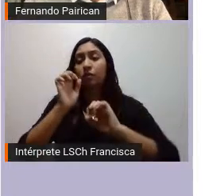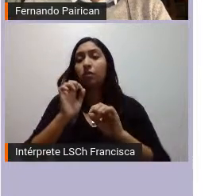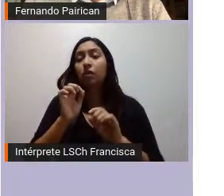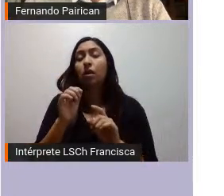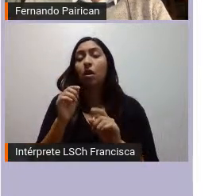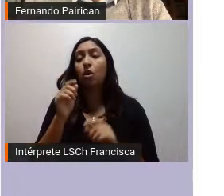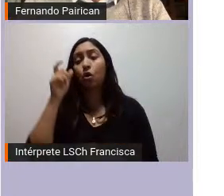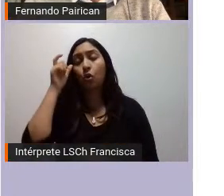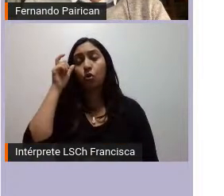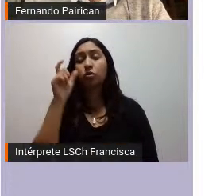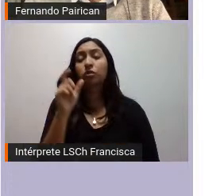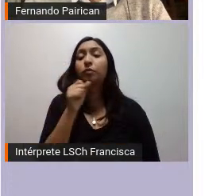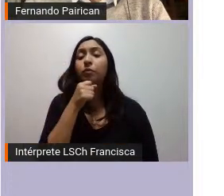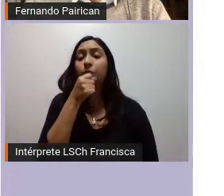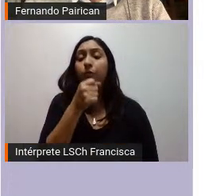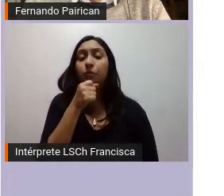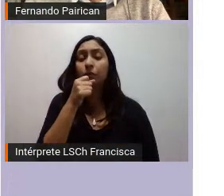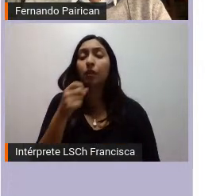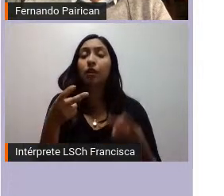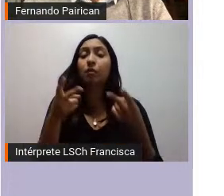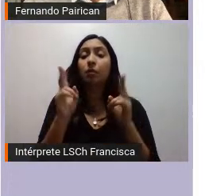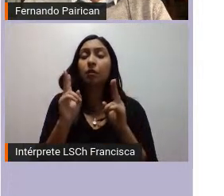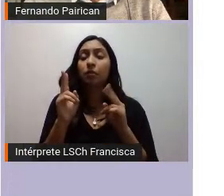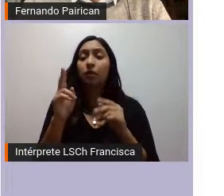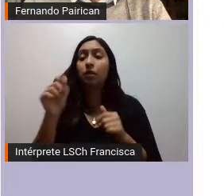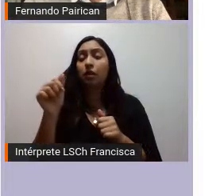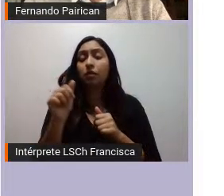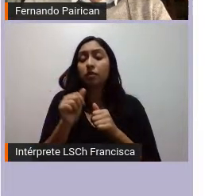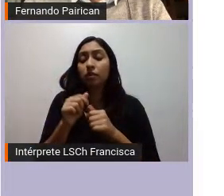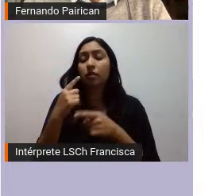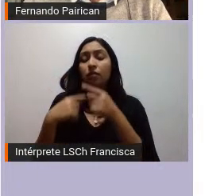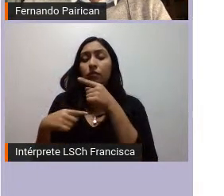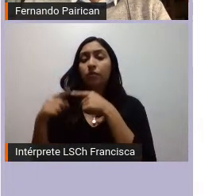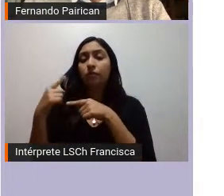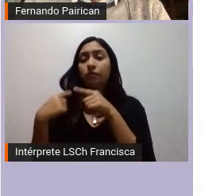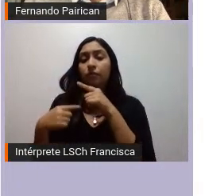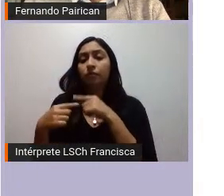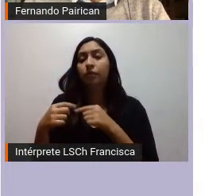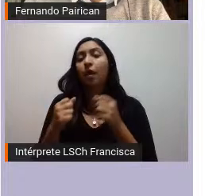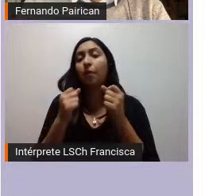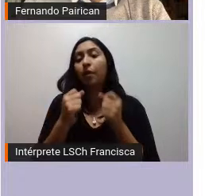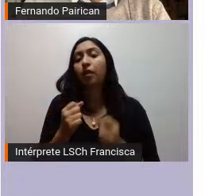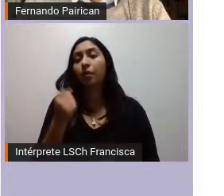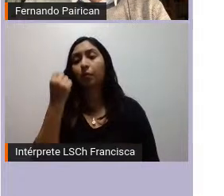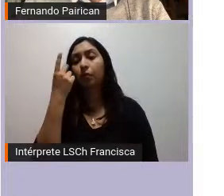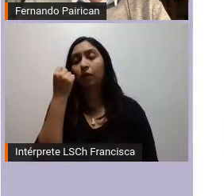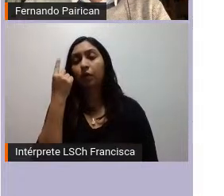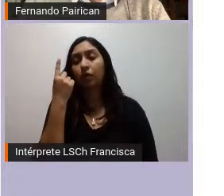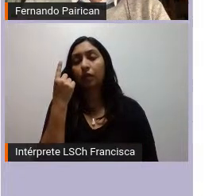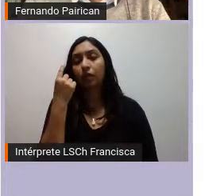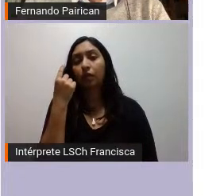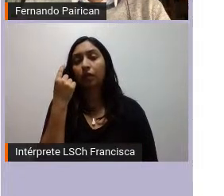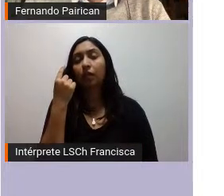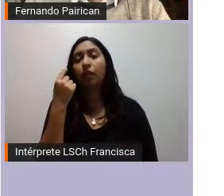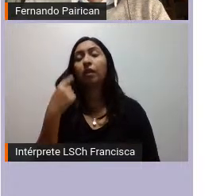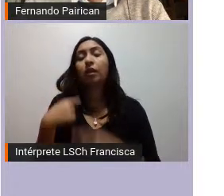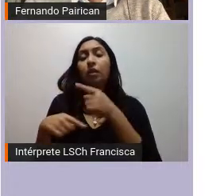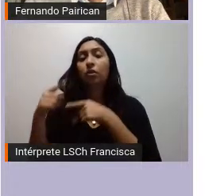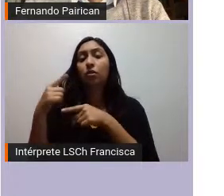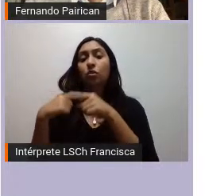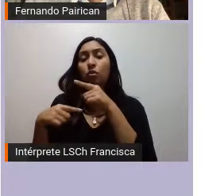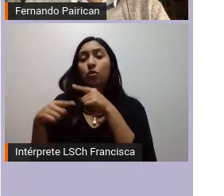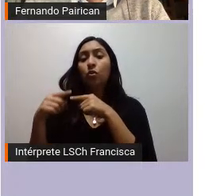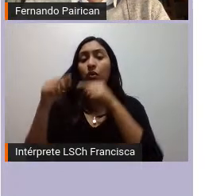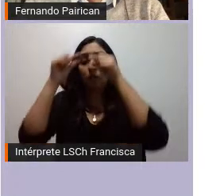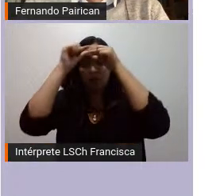de alguna manera aproximarnos a esta historia para entender la historia mapuche en larga duración y desde la perspectiva de